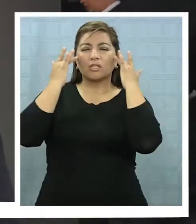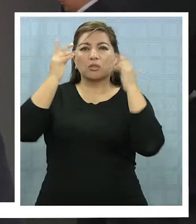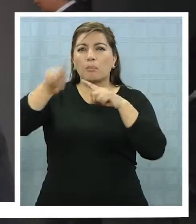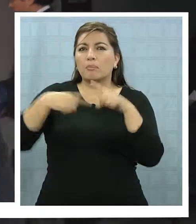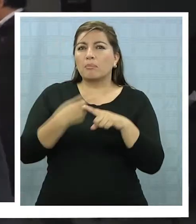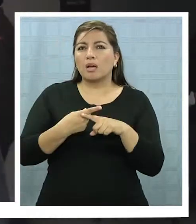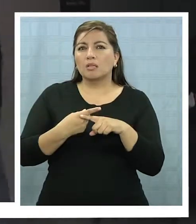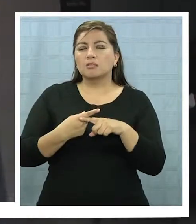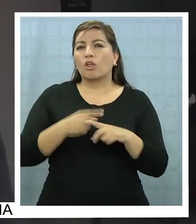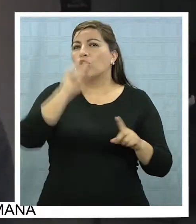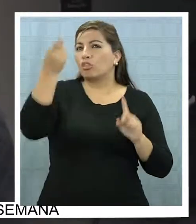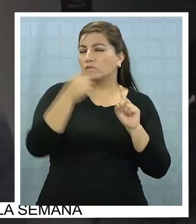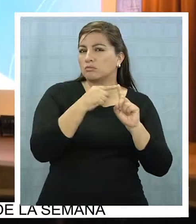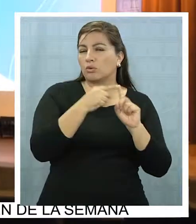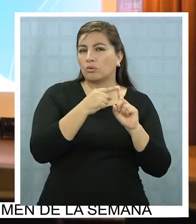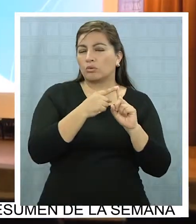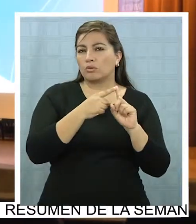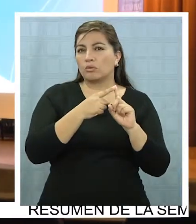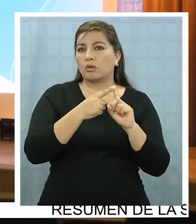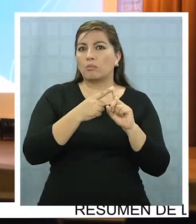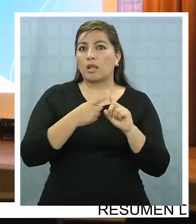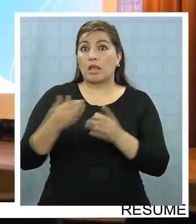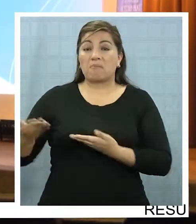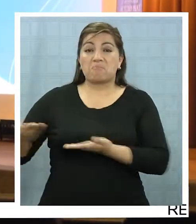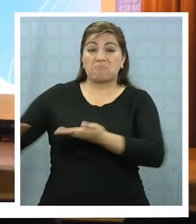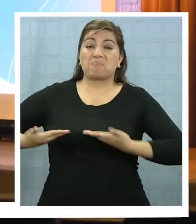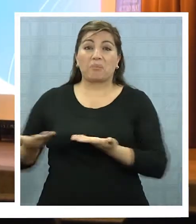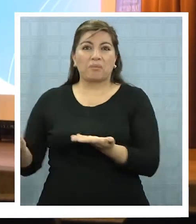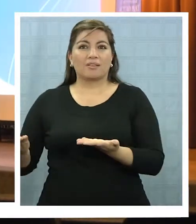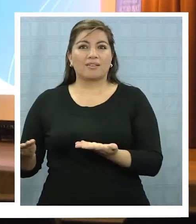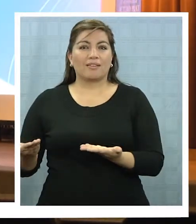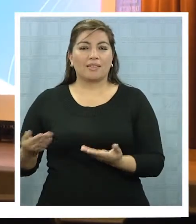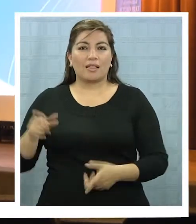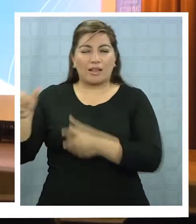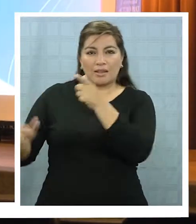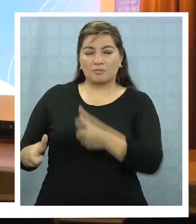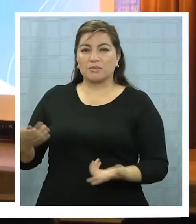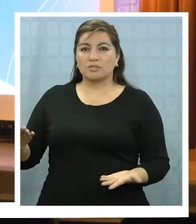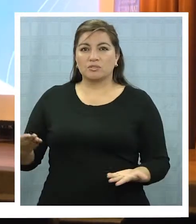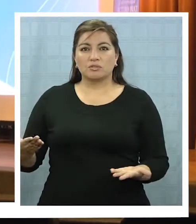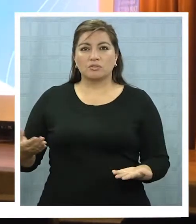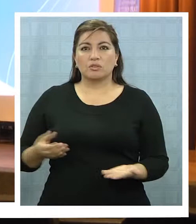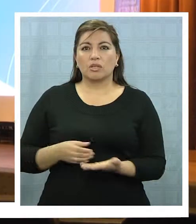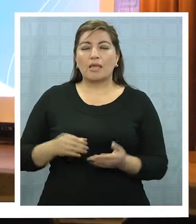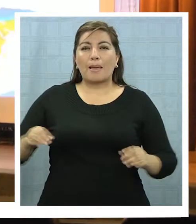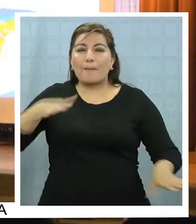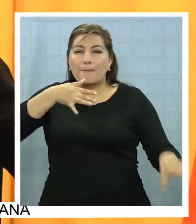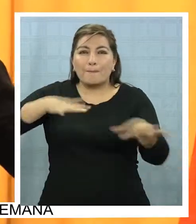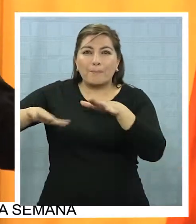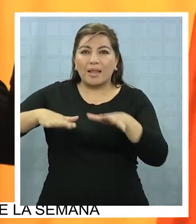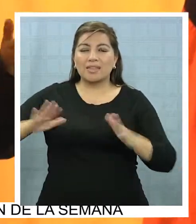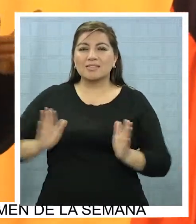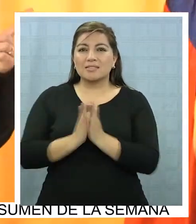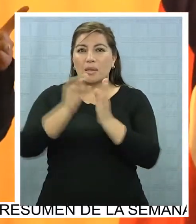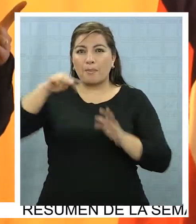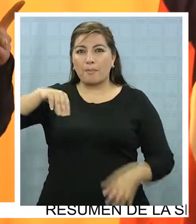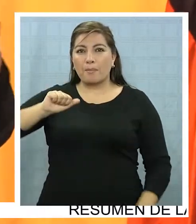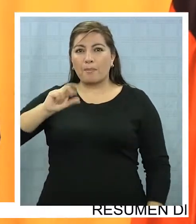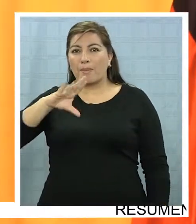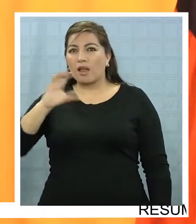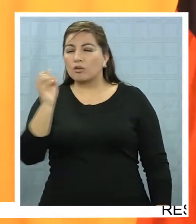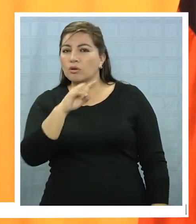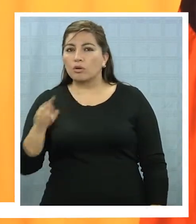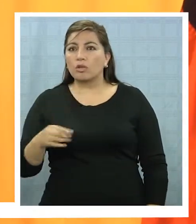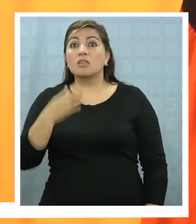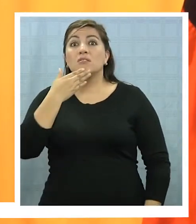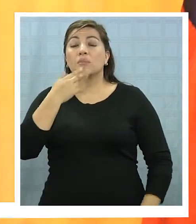particular por dos cosas. O uno por el recibimiento comunitario que hemos tenido de la localidad de Caleta San Marcos y por otro porque también este es un